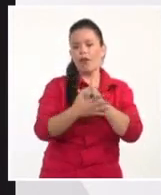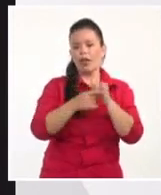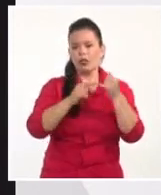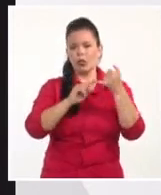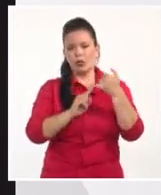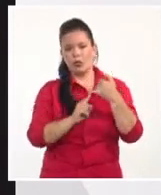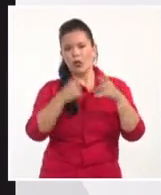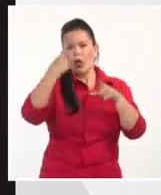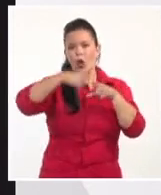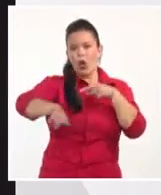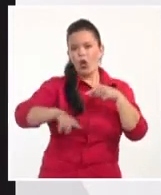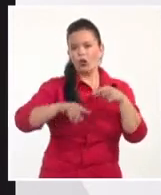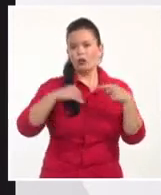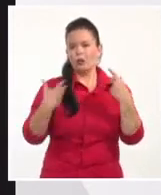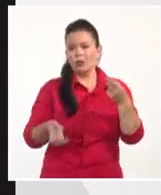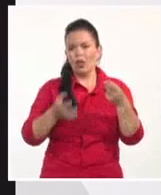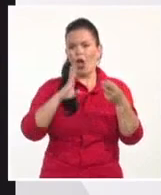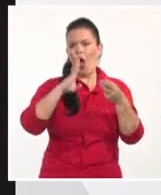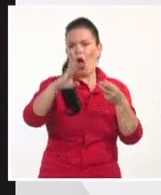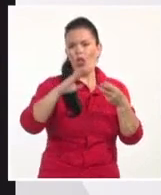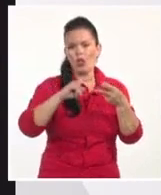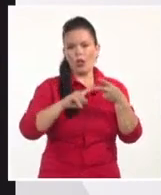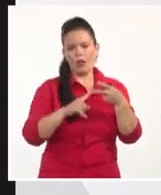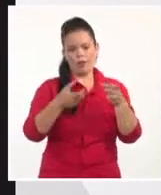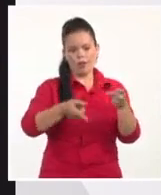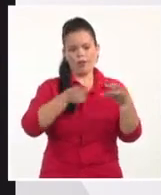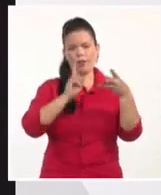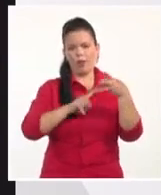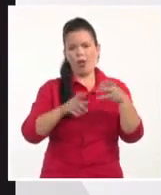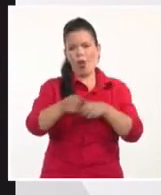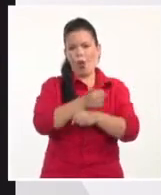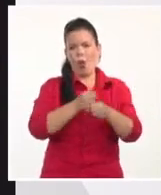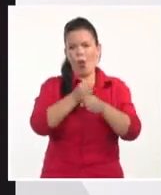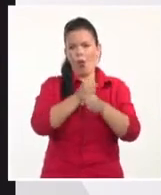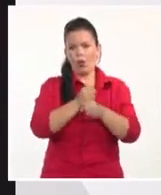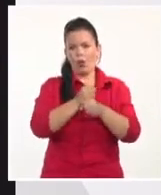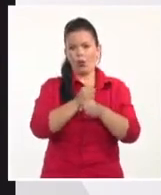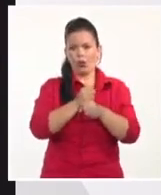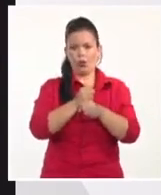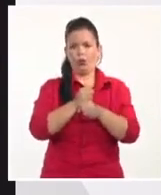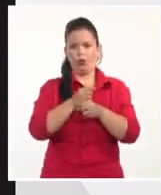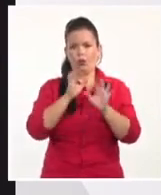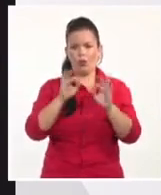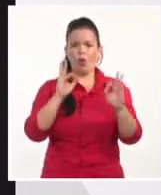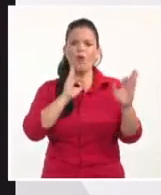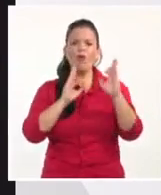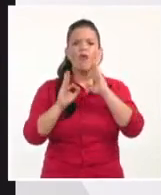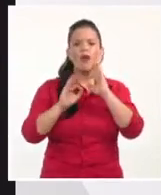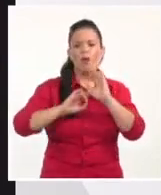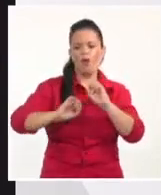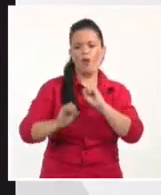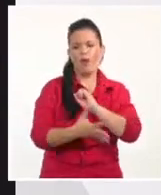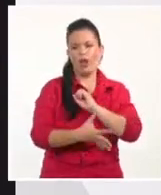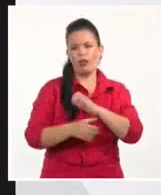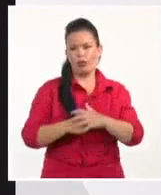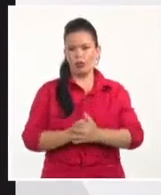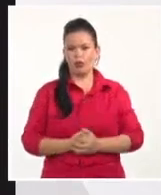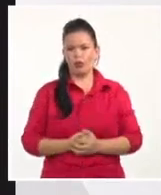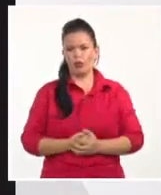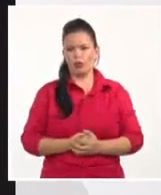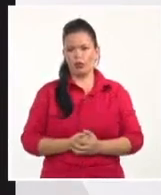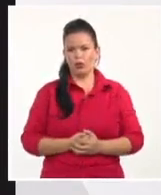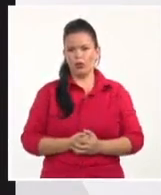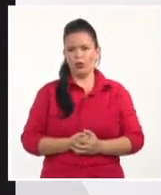cuentas falsas, y otra cosa que yo percibí es que muchas de los políticos o de los medios de